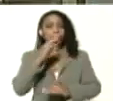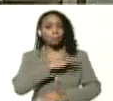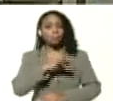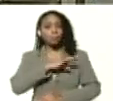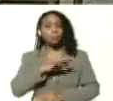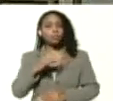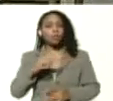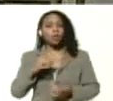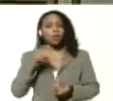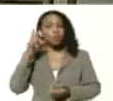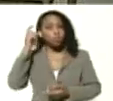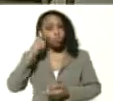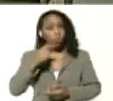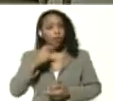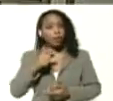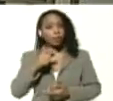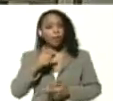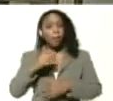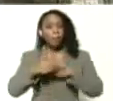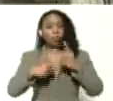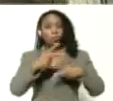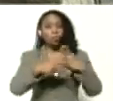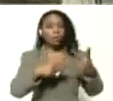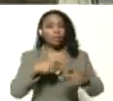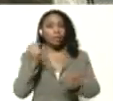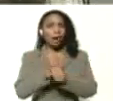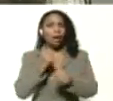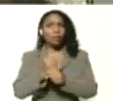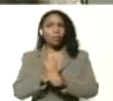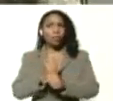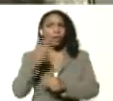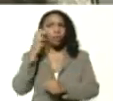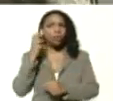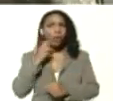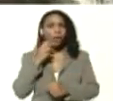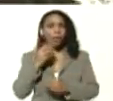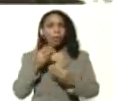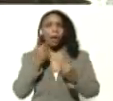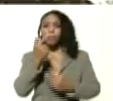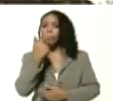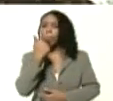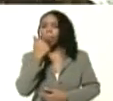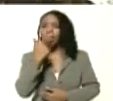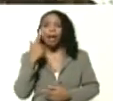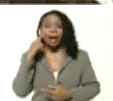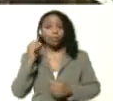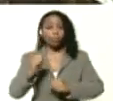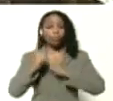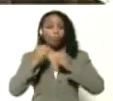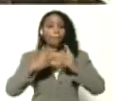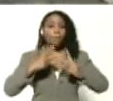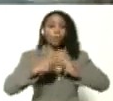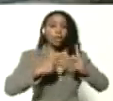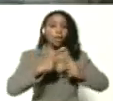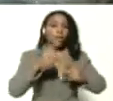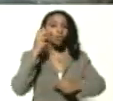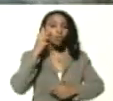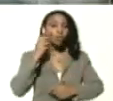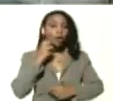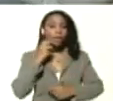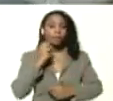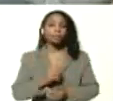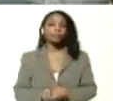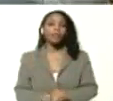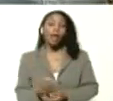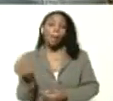productiva señor presidente y es que estamos trabajando con el cacao y el chocolate para degustar nuestros triunfadores están procesando chocolate señor presidente